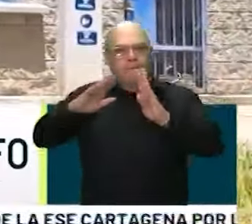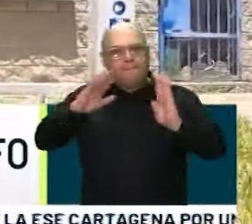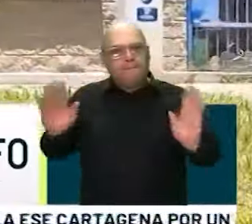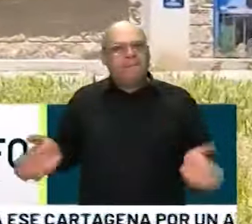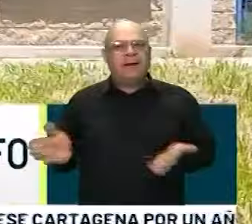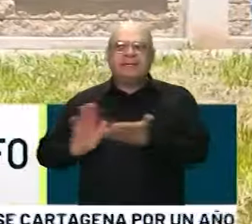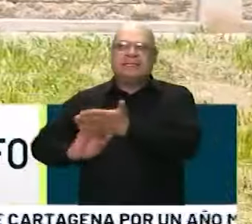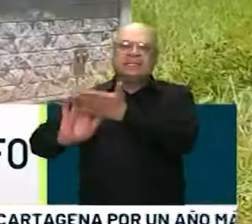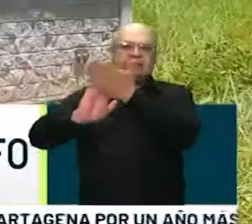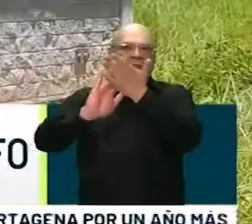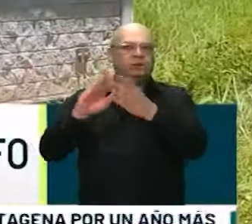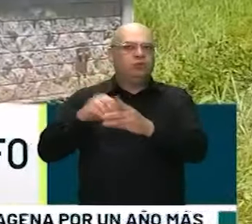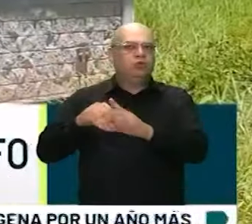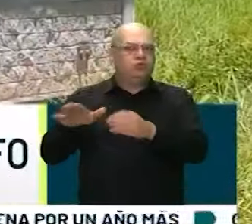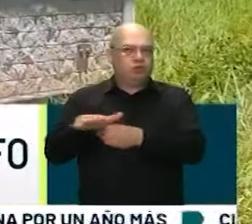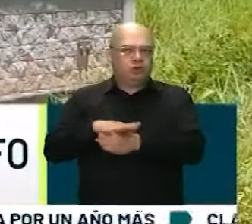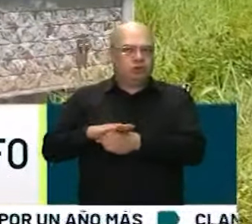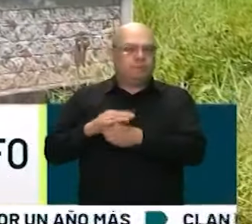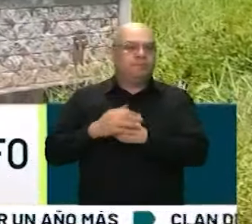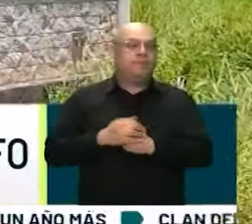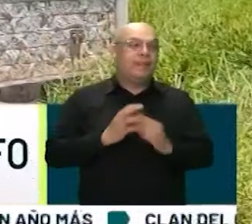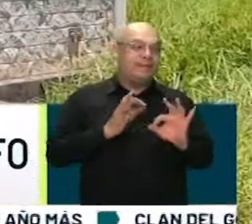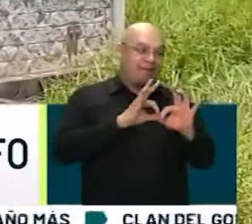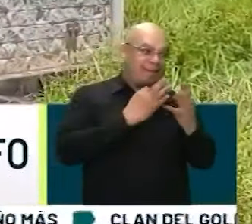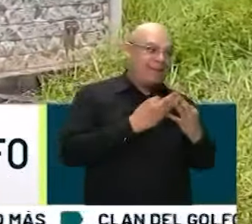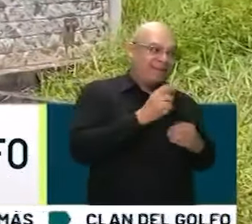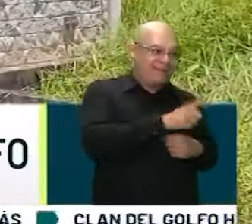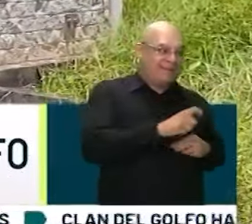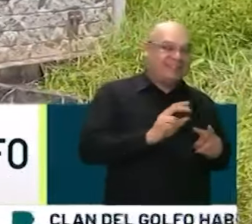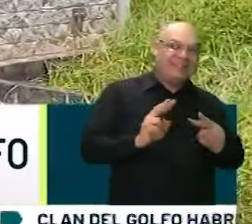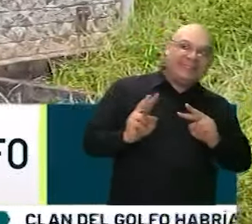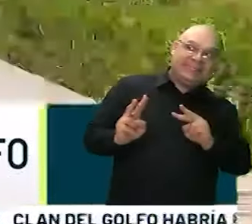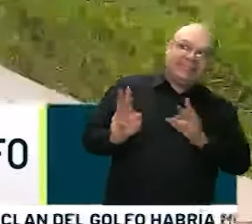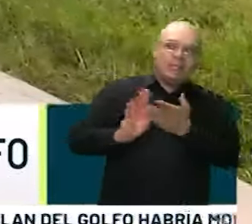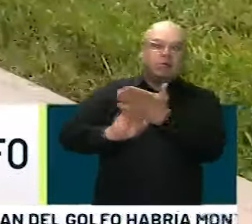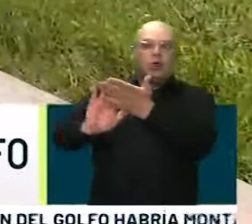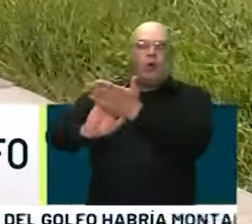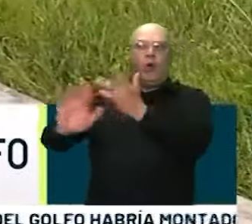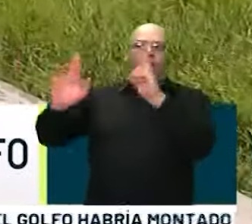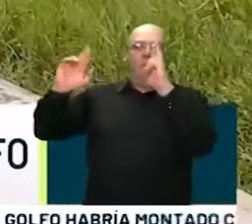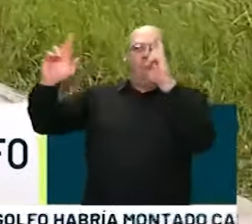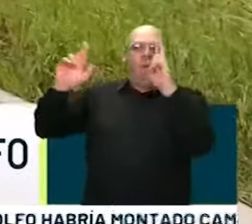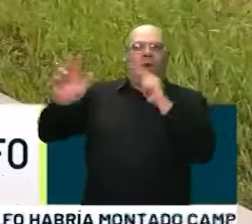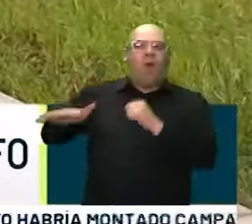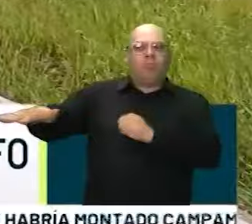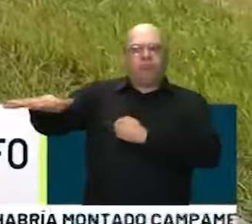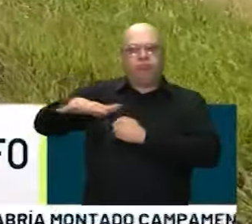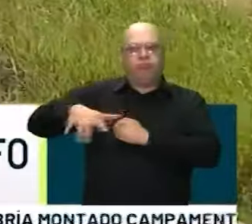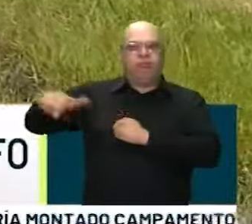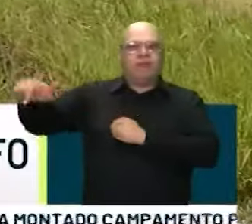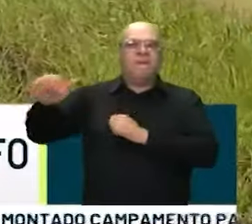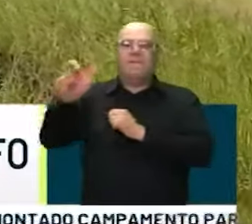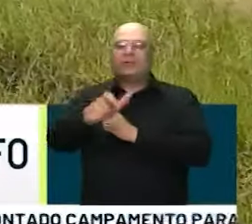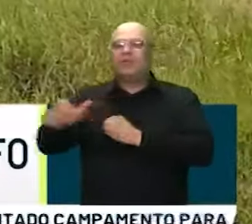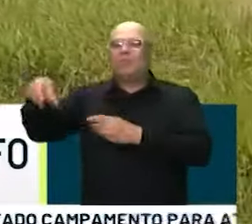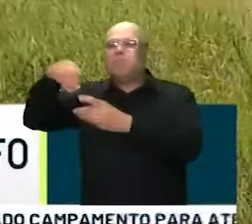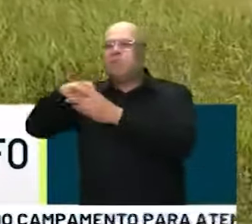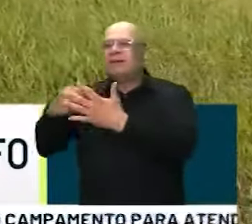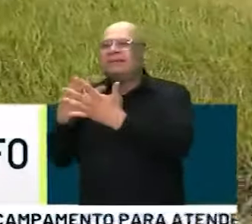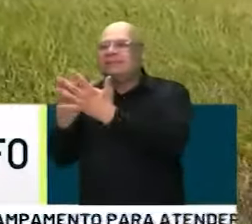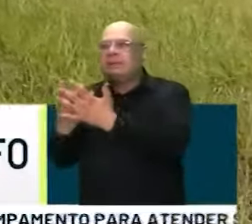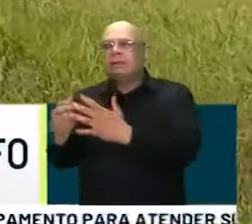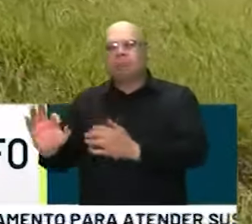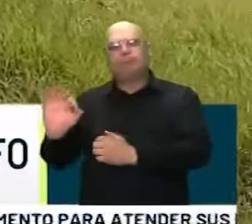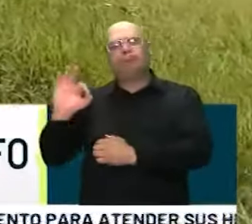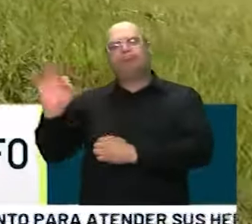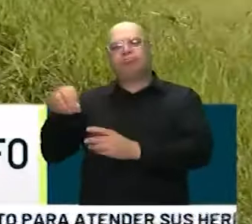situación. Familiares de los internos esperan que se puedan resolver esta problemática y brindar a los internos un ambiente digno y